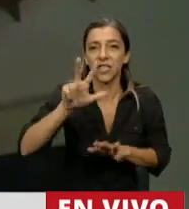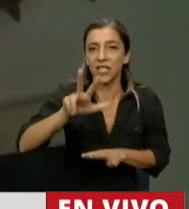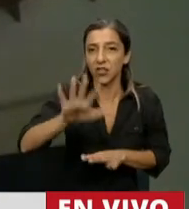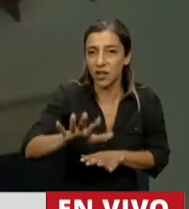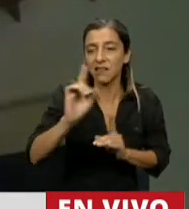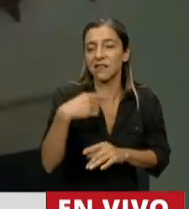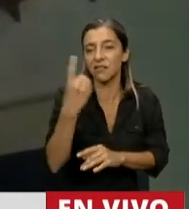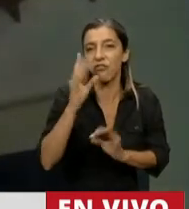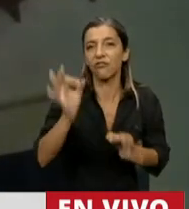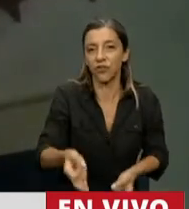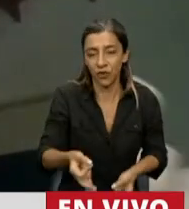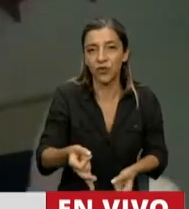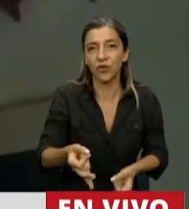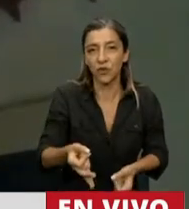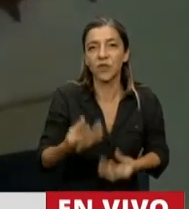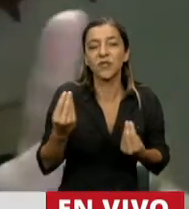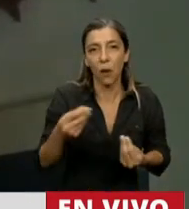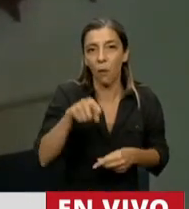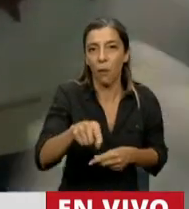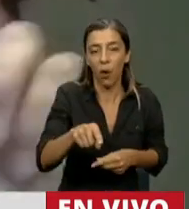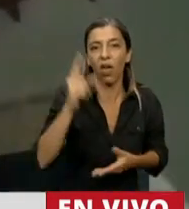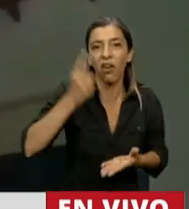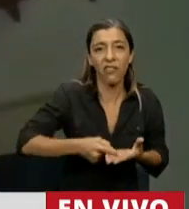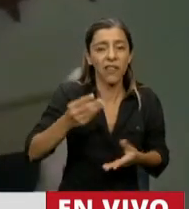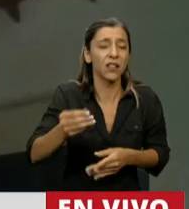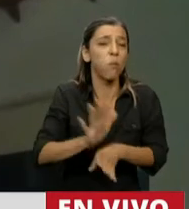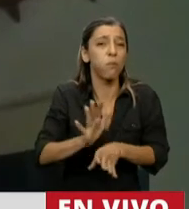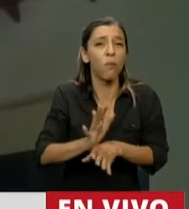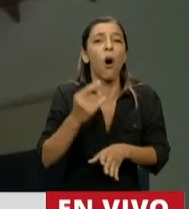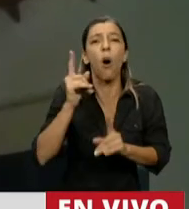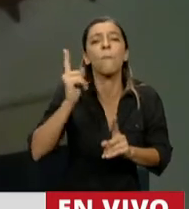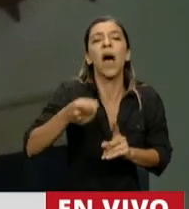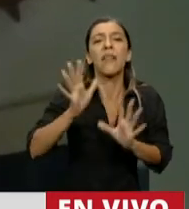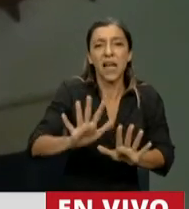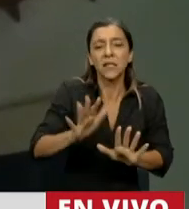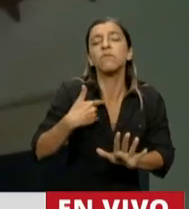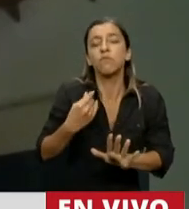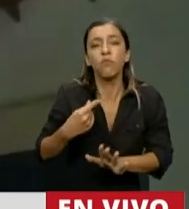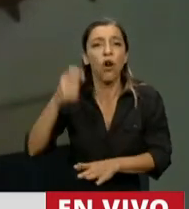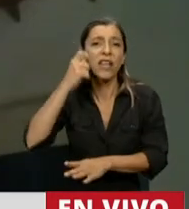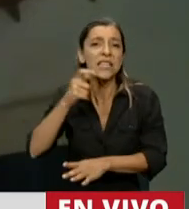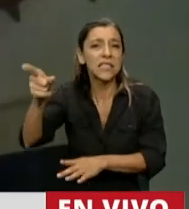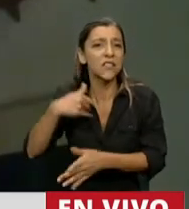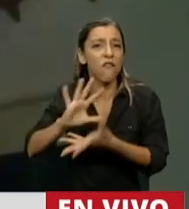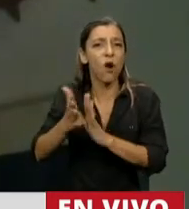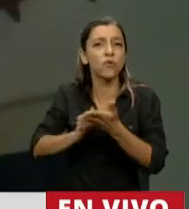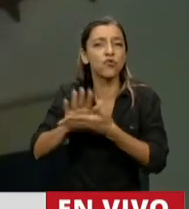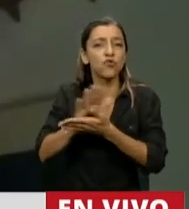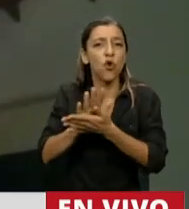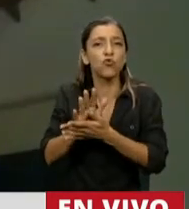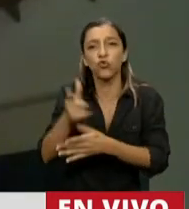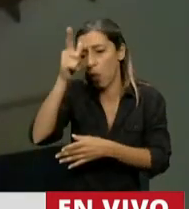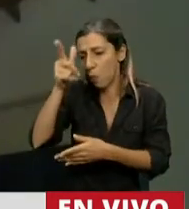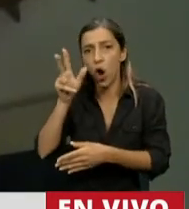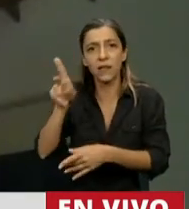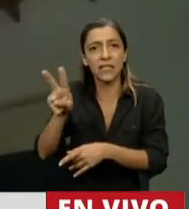se disparan en realidad por la incapacidad de Kicillof para resolver un conflicto salarial con la policía de su provincia.